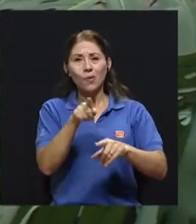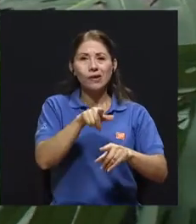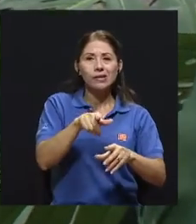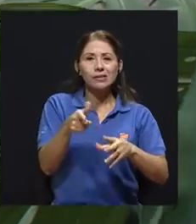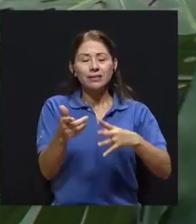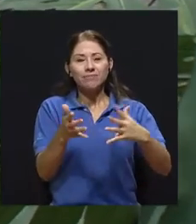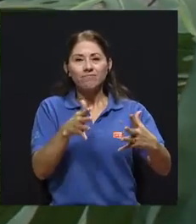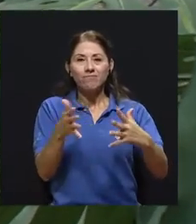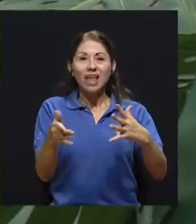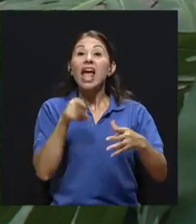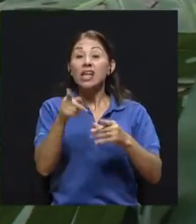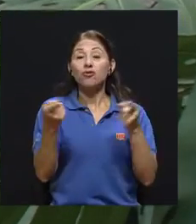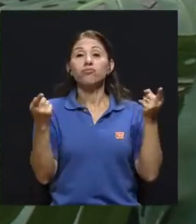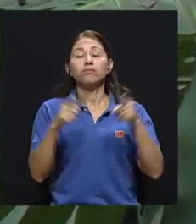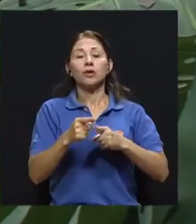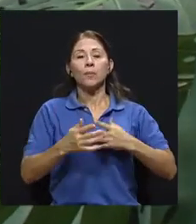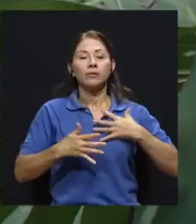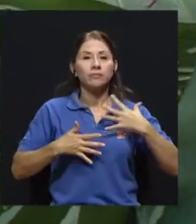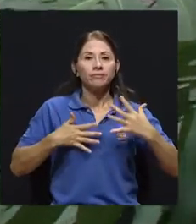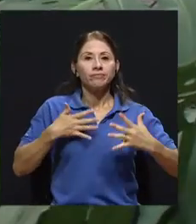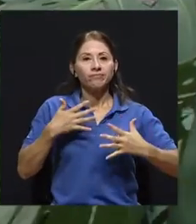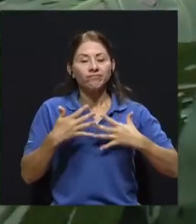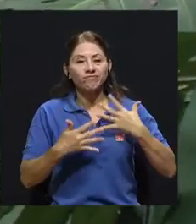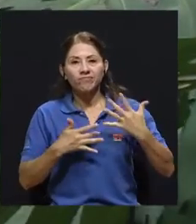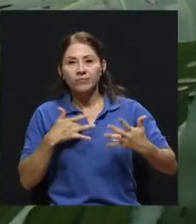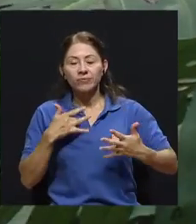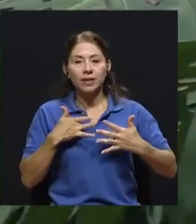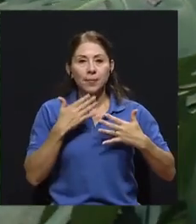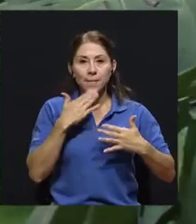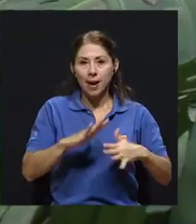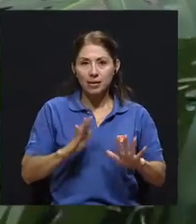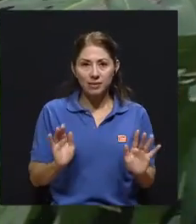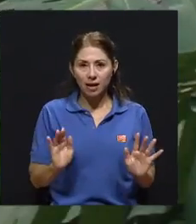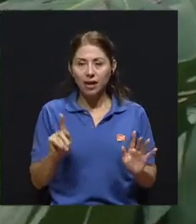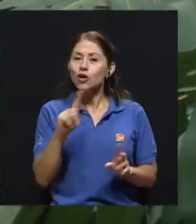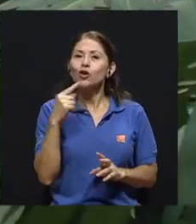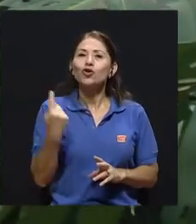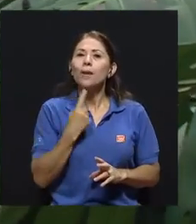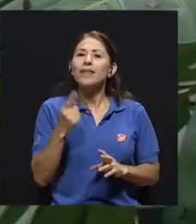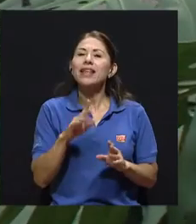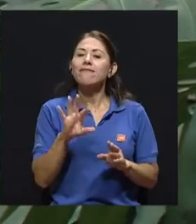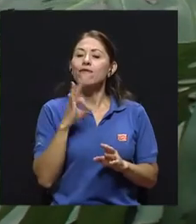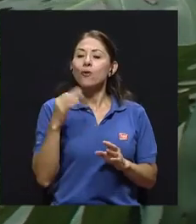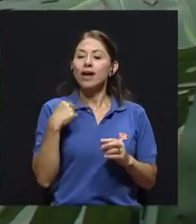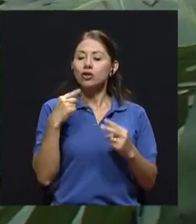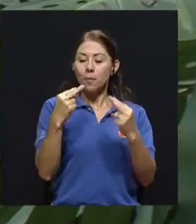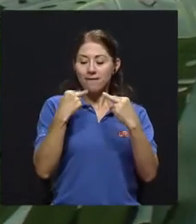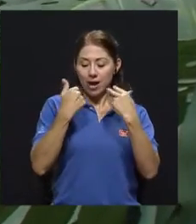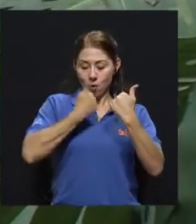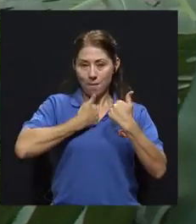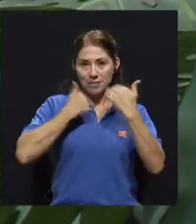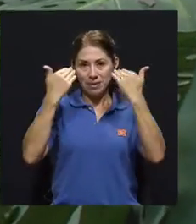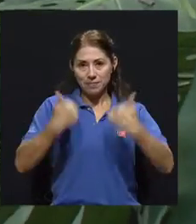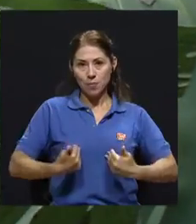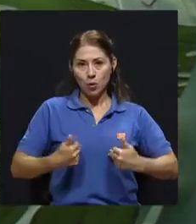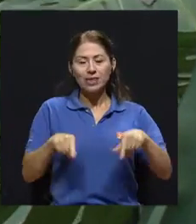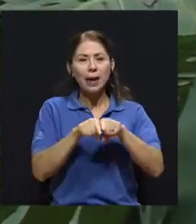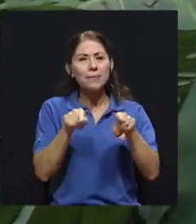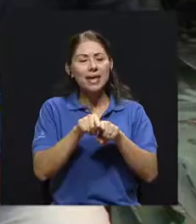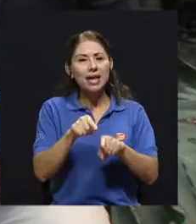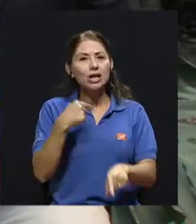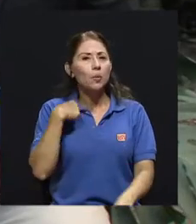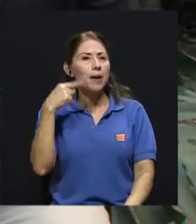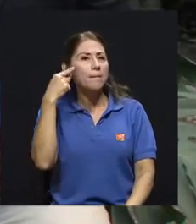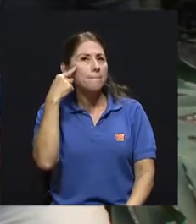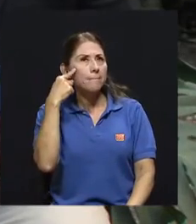esto genera malestar. No solo con la forma en como yo me veo, sino también la manera en que me preocupa los demás me vayan a